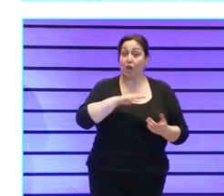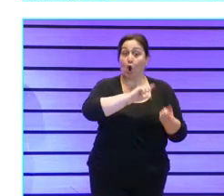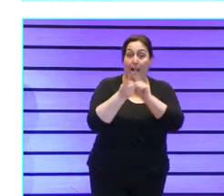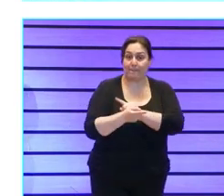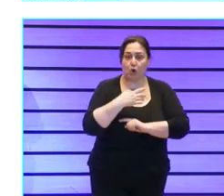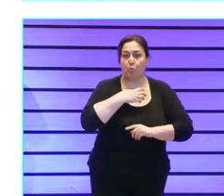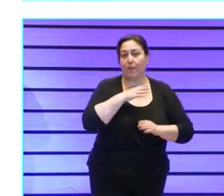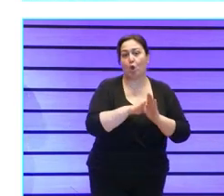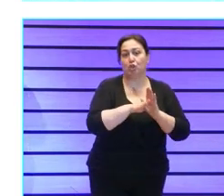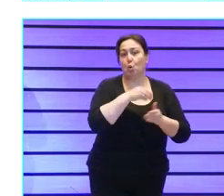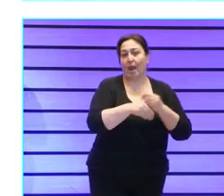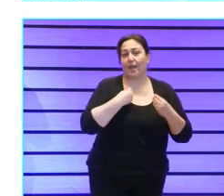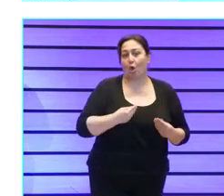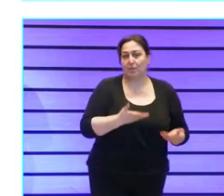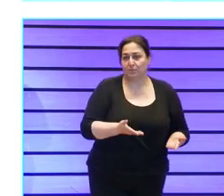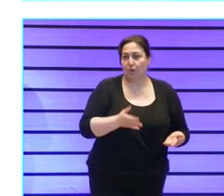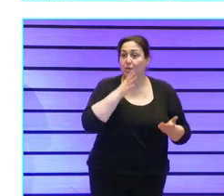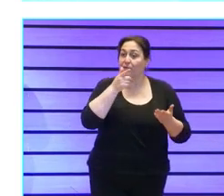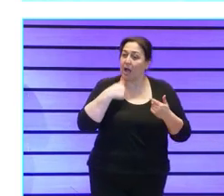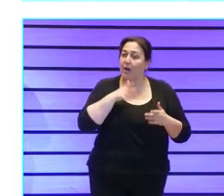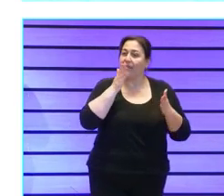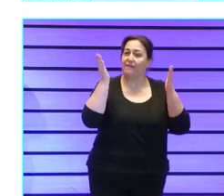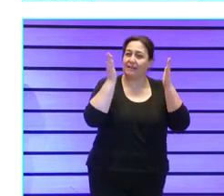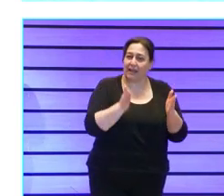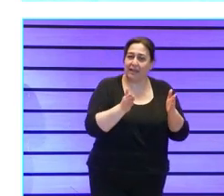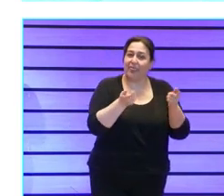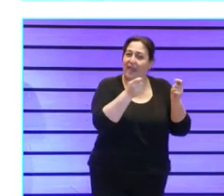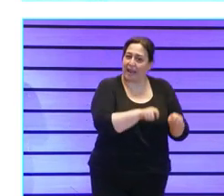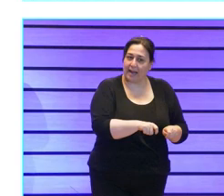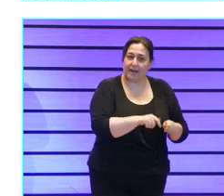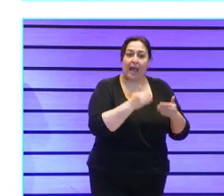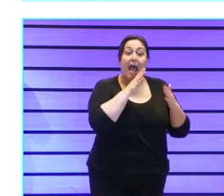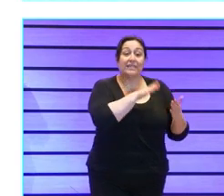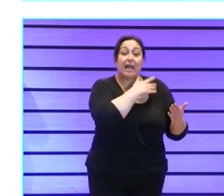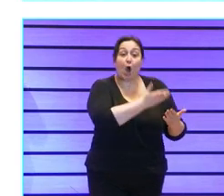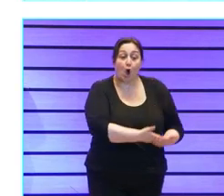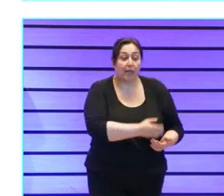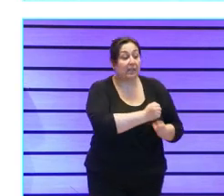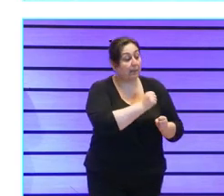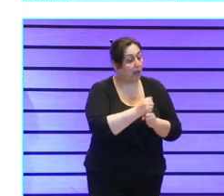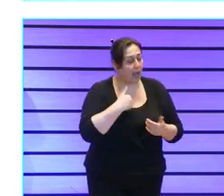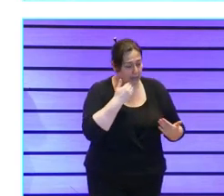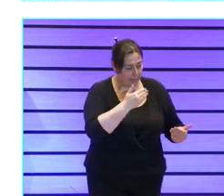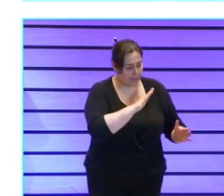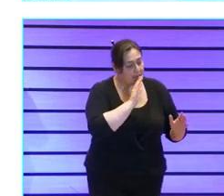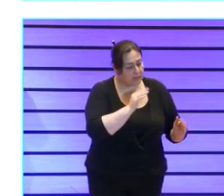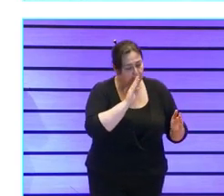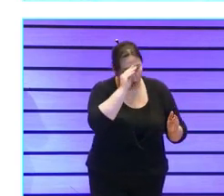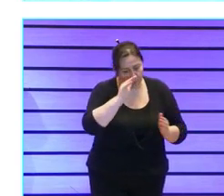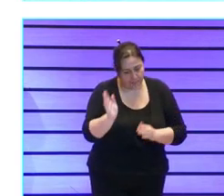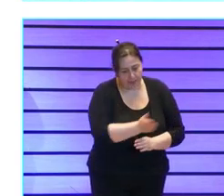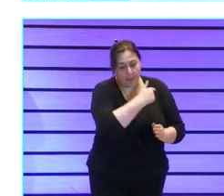cerrar capítulos de agradecer y reconocer lo que se ha hecho hasta ahora pero dejarlo atrás para que puedan entrar cosas nuevas